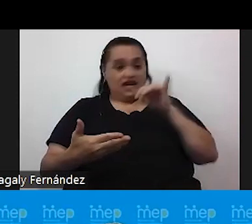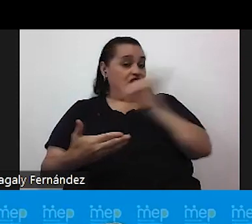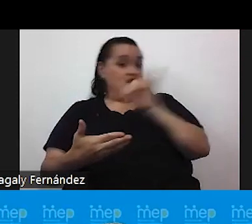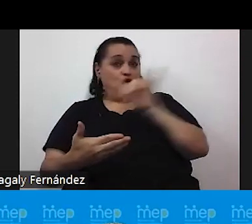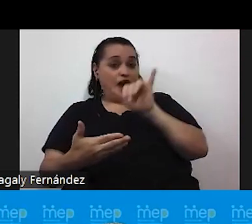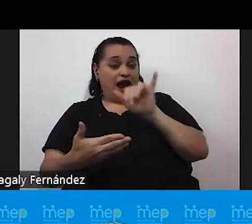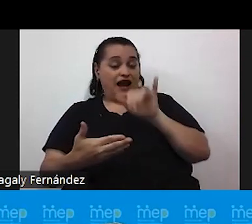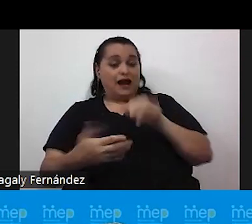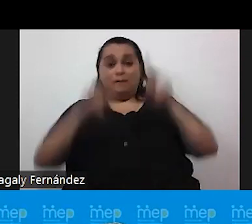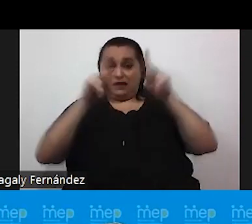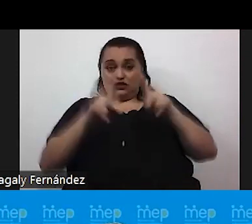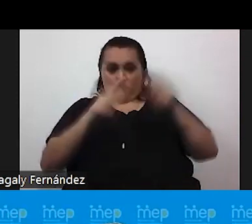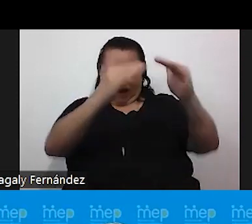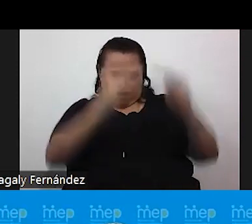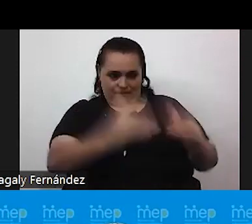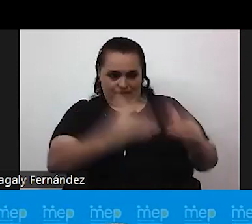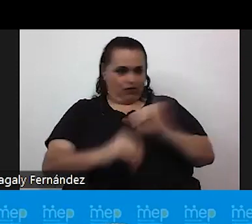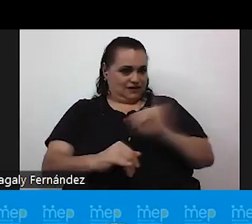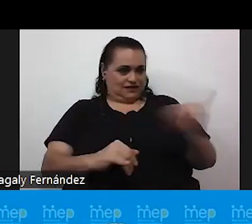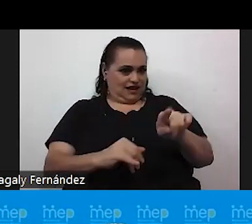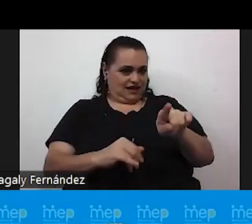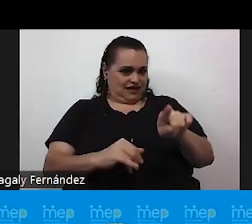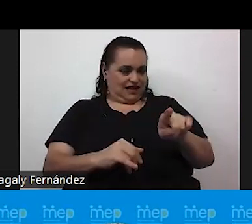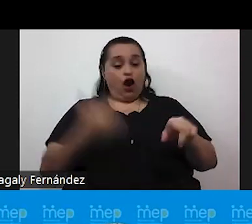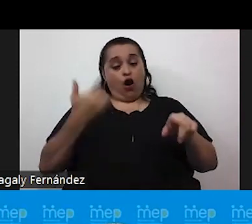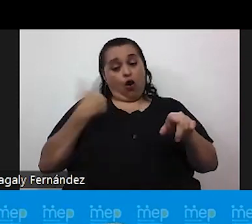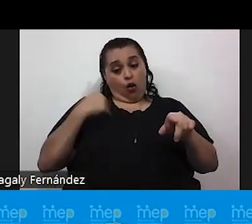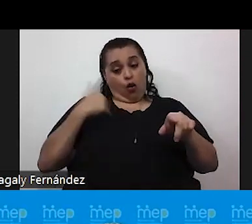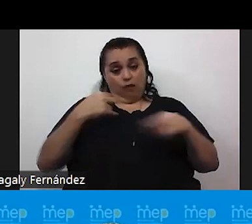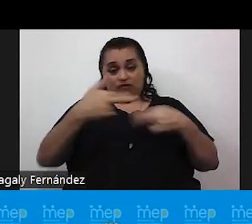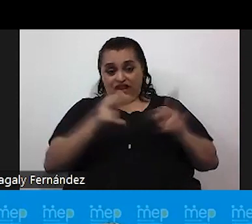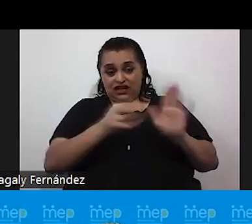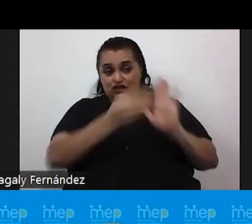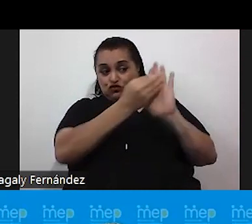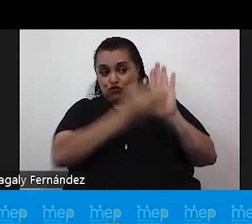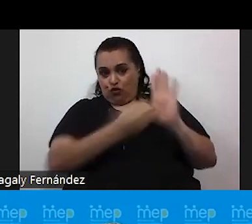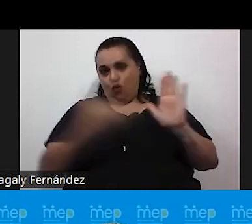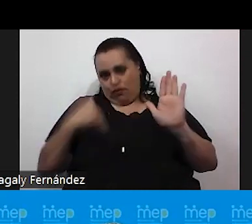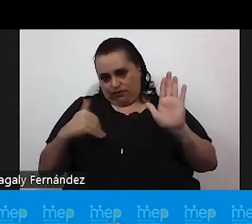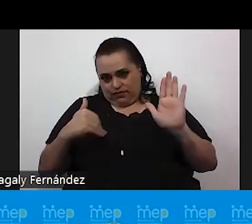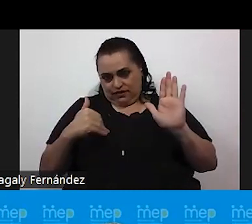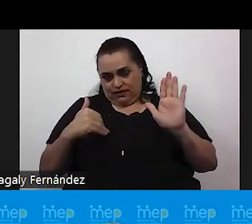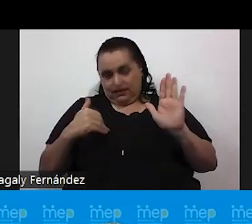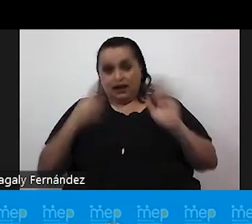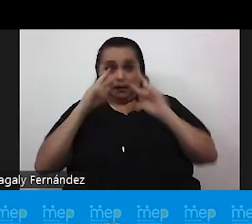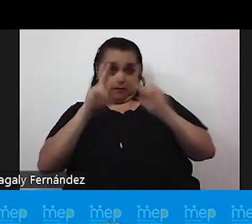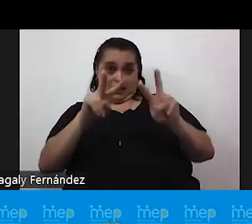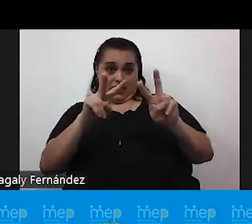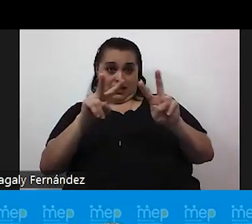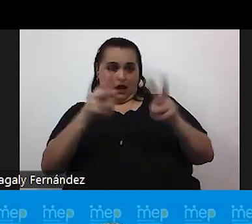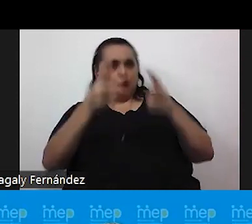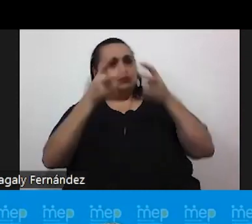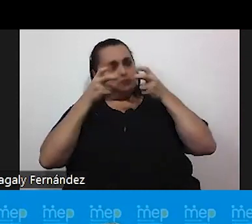inferior izquierda que al sexo registral nace como hombre y se autopercibe